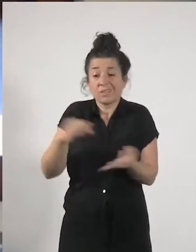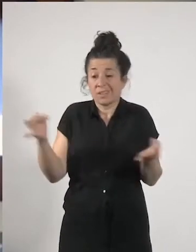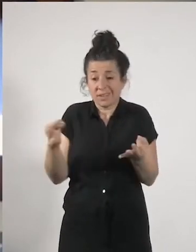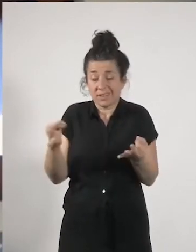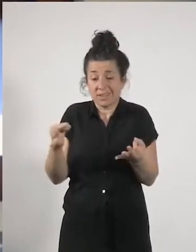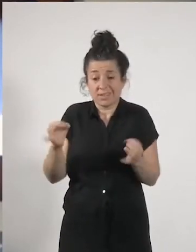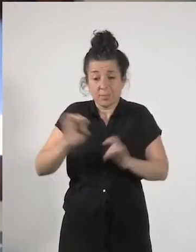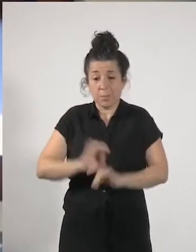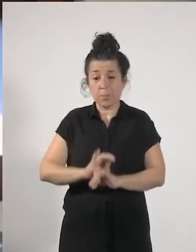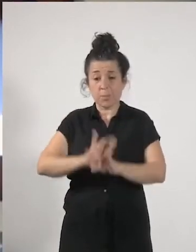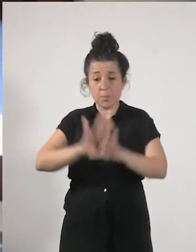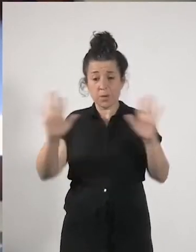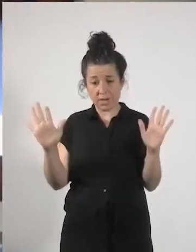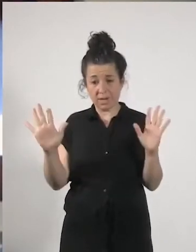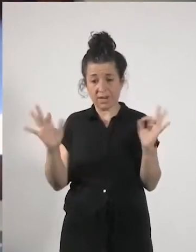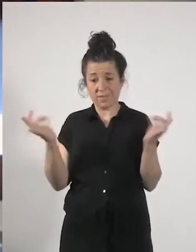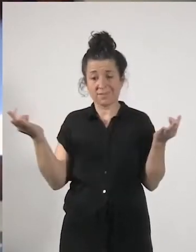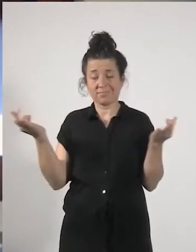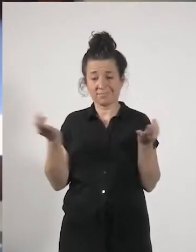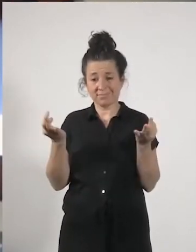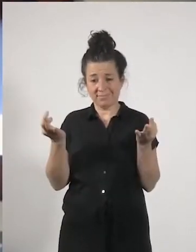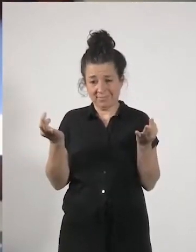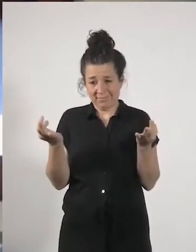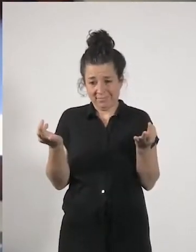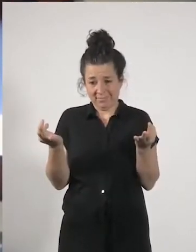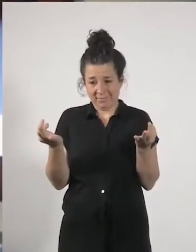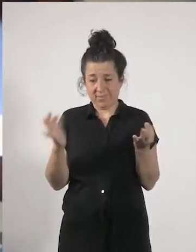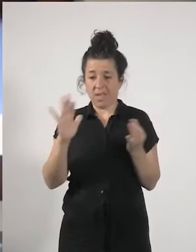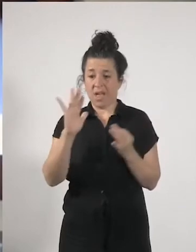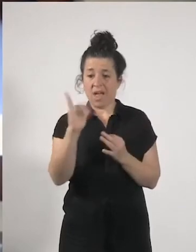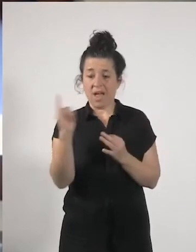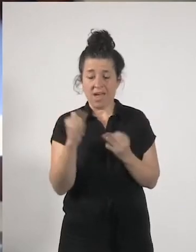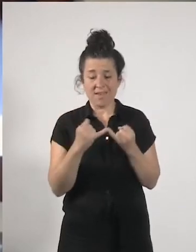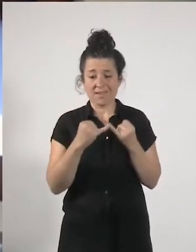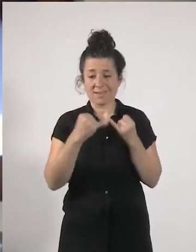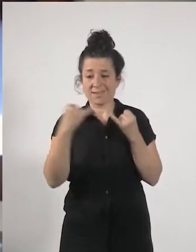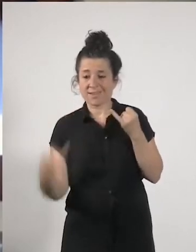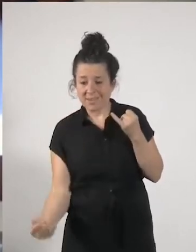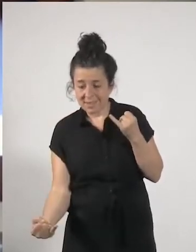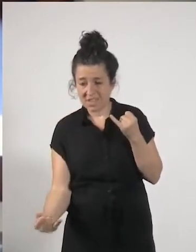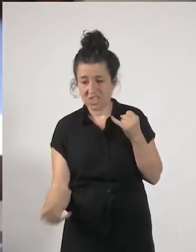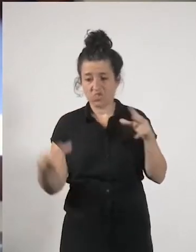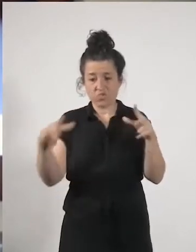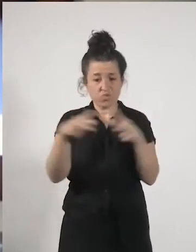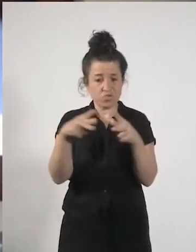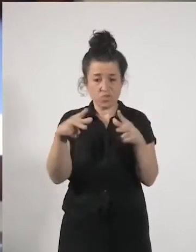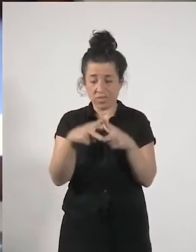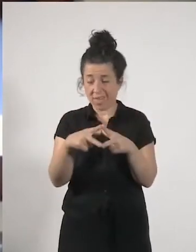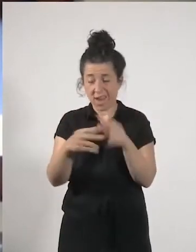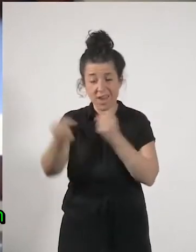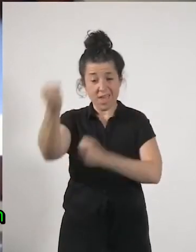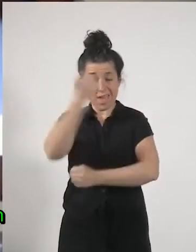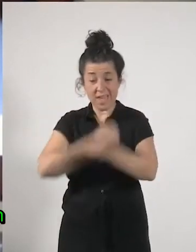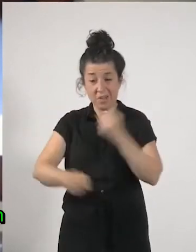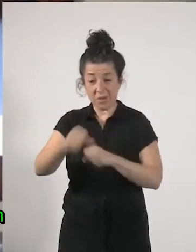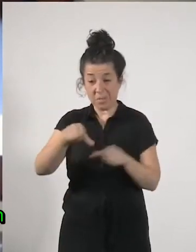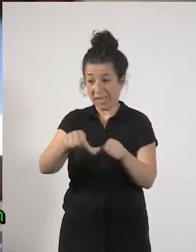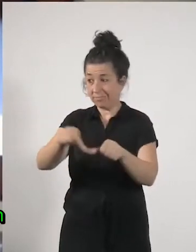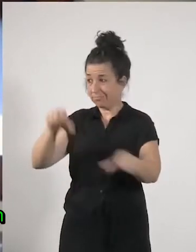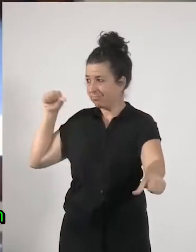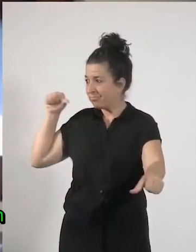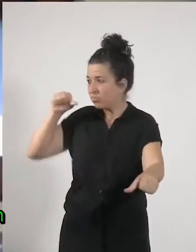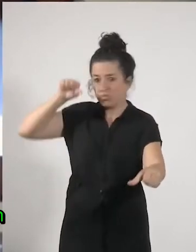es que hay una crisis social y económica sin precedentes porque